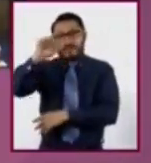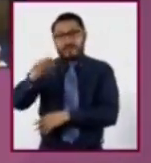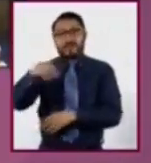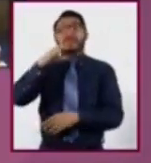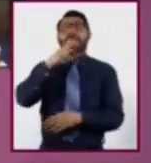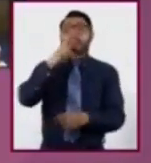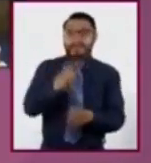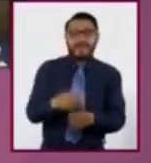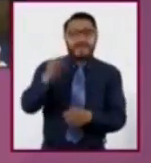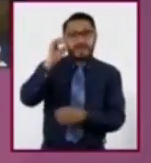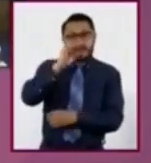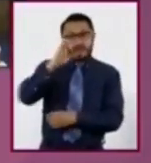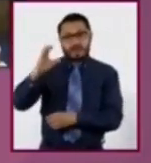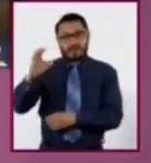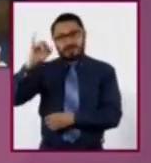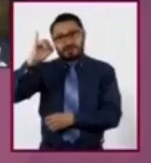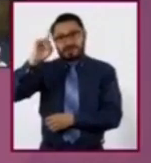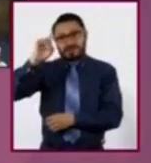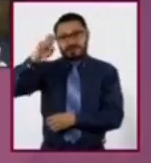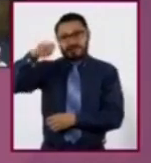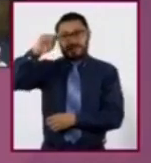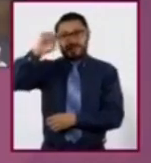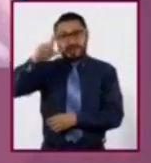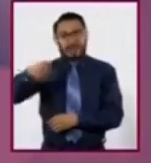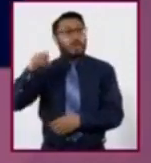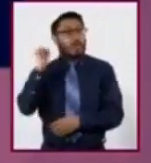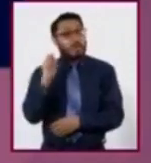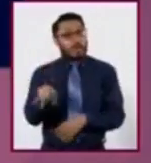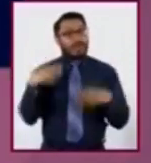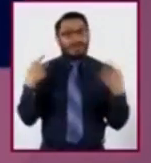¡Qué suerte que tenemos una Sierra Madre Occidental!